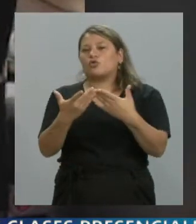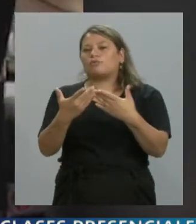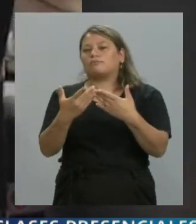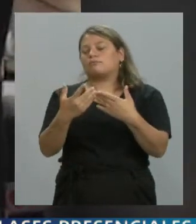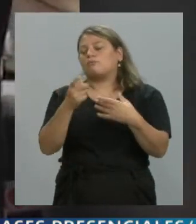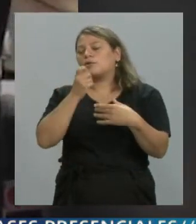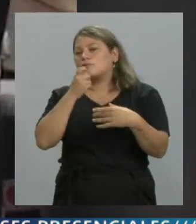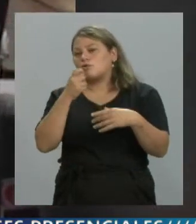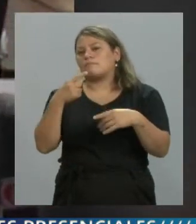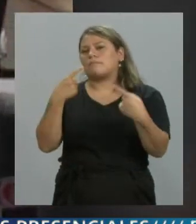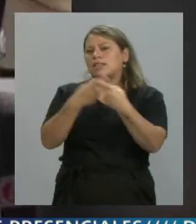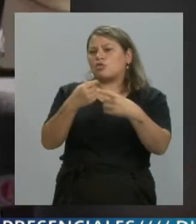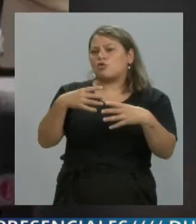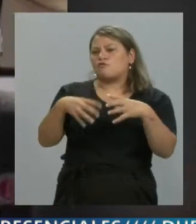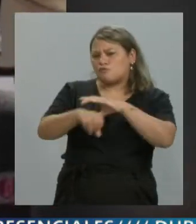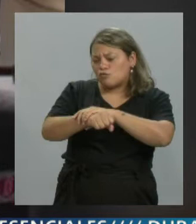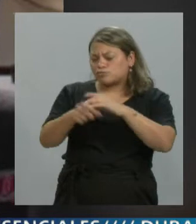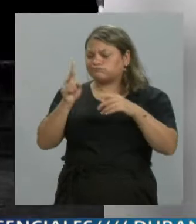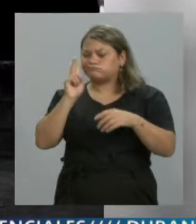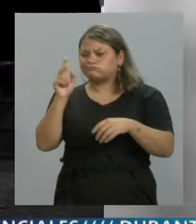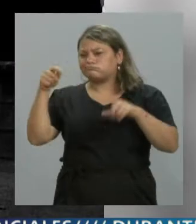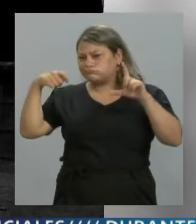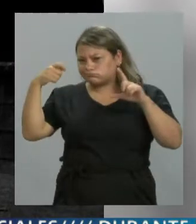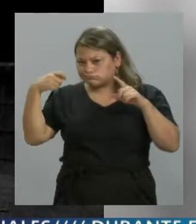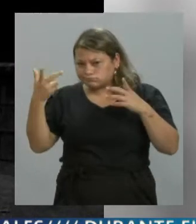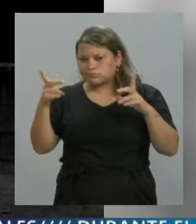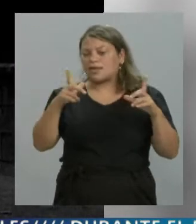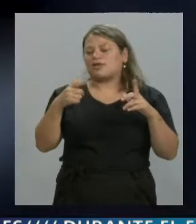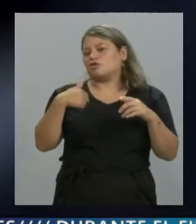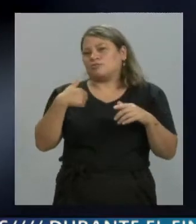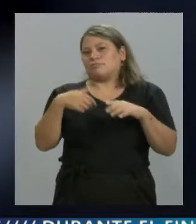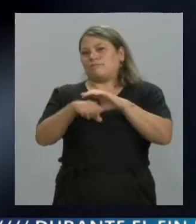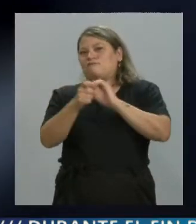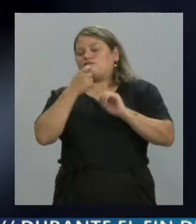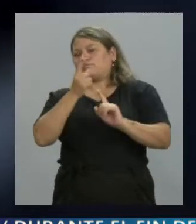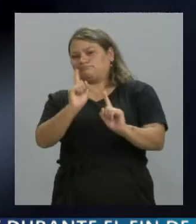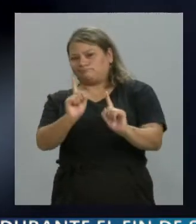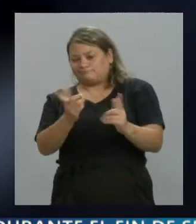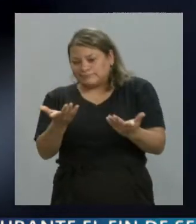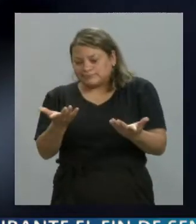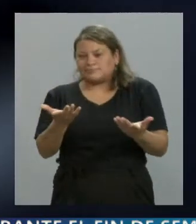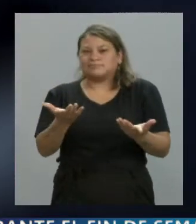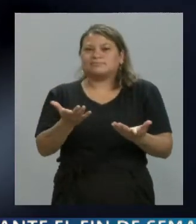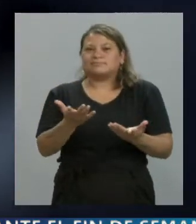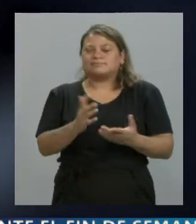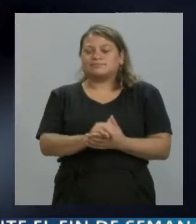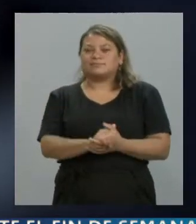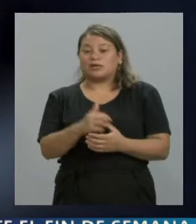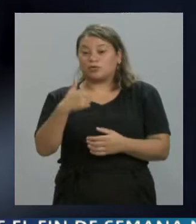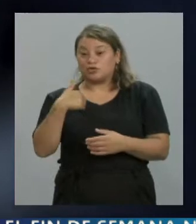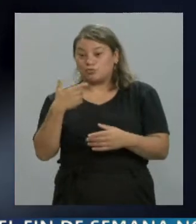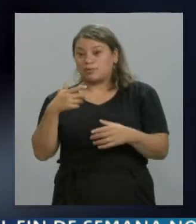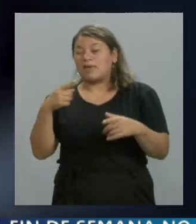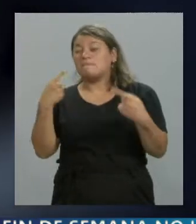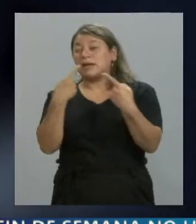un, digamos, un futbolero, llamémosle así. Así que cuando iba y había